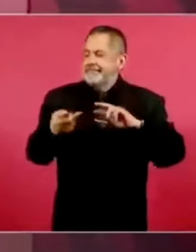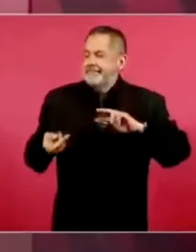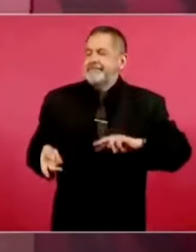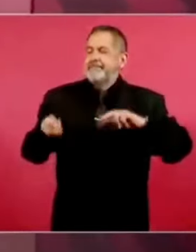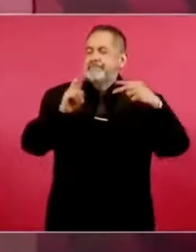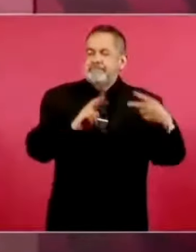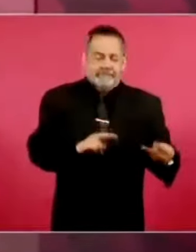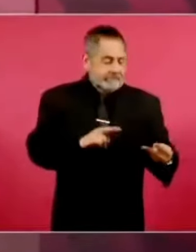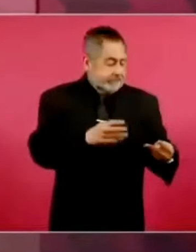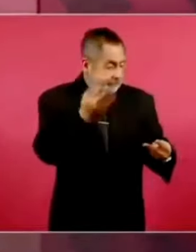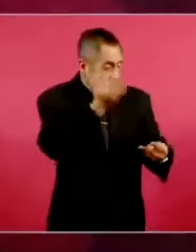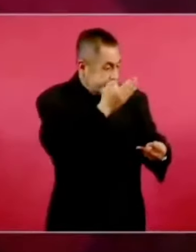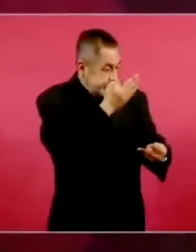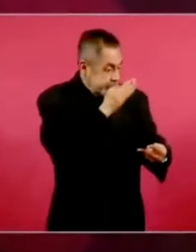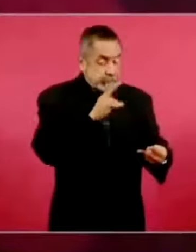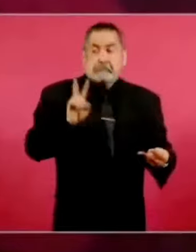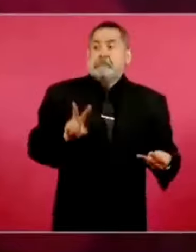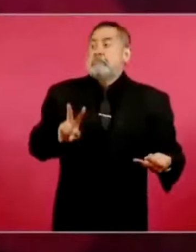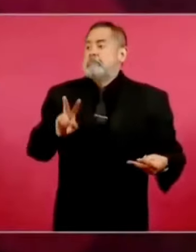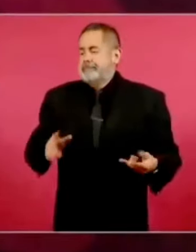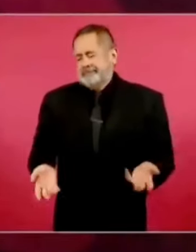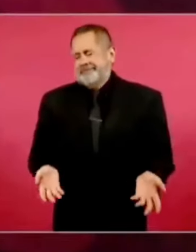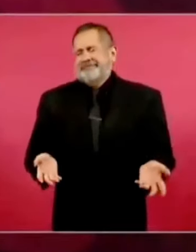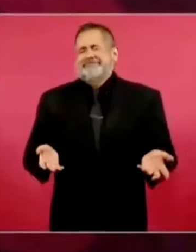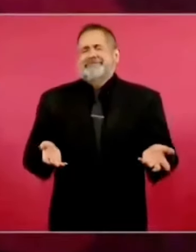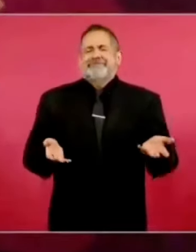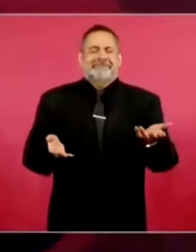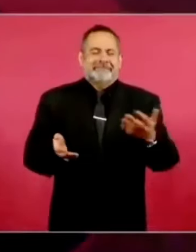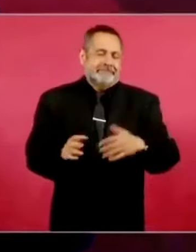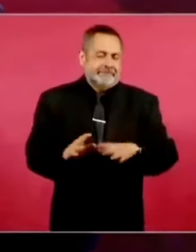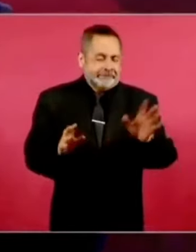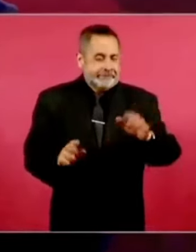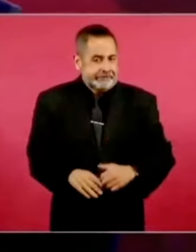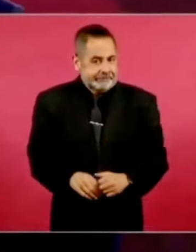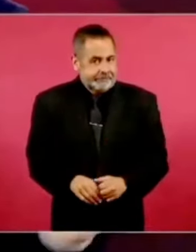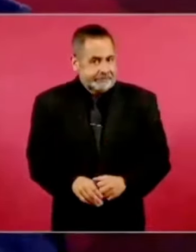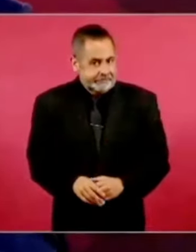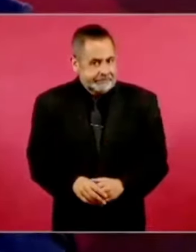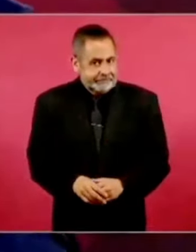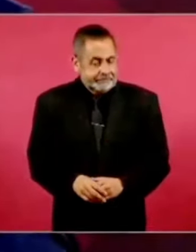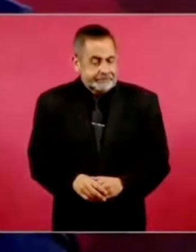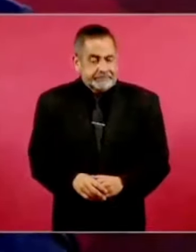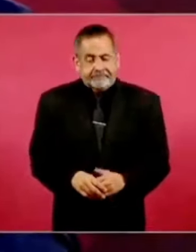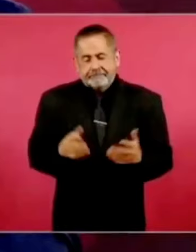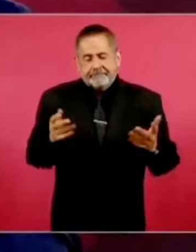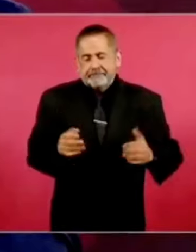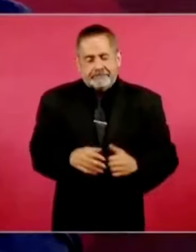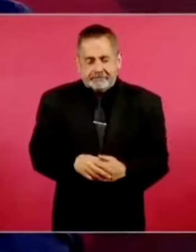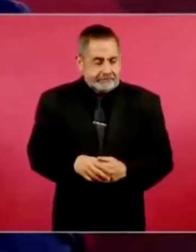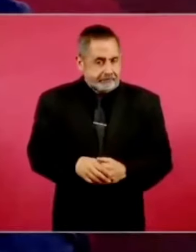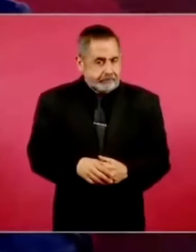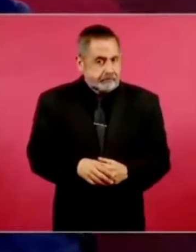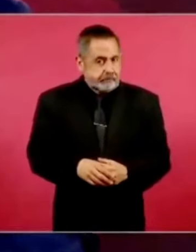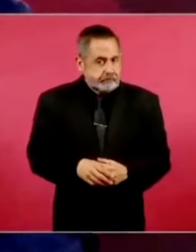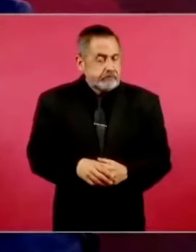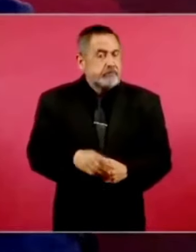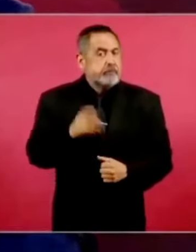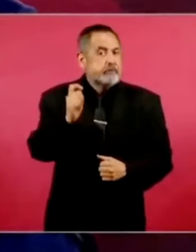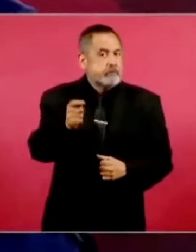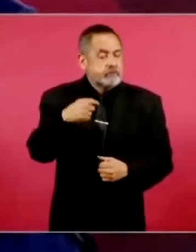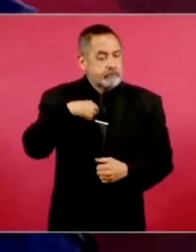que no pueden, porque